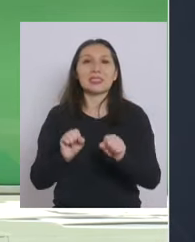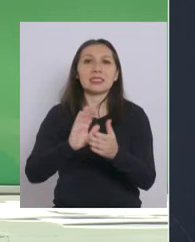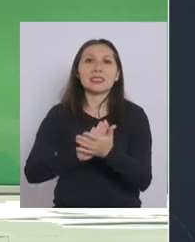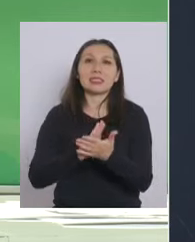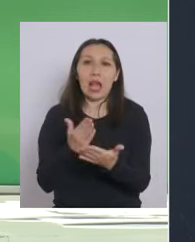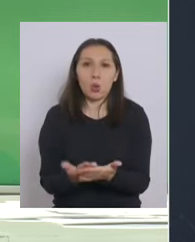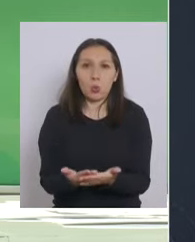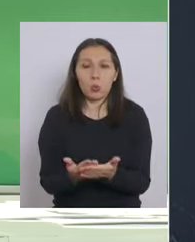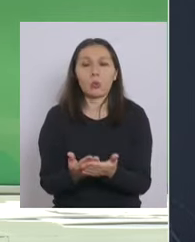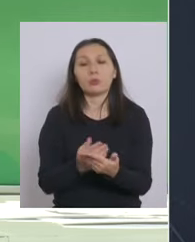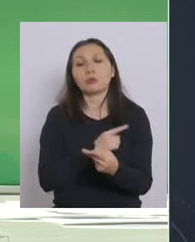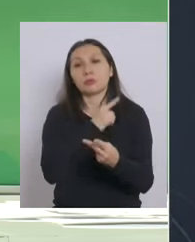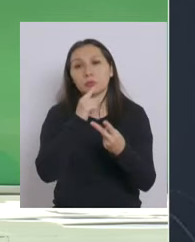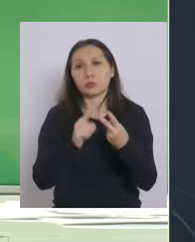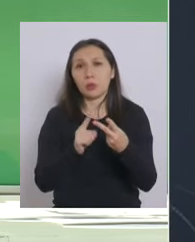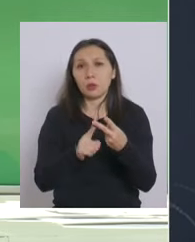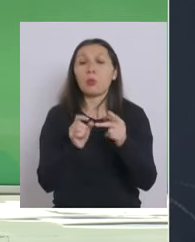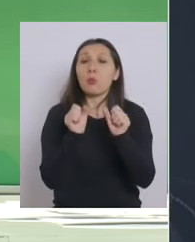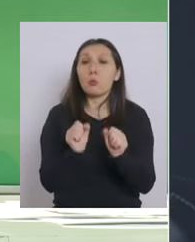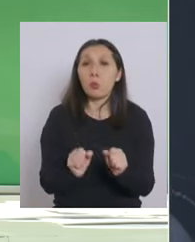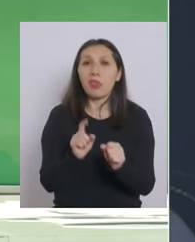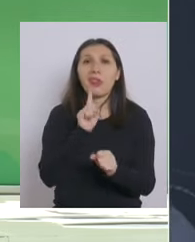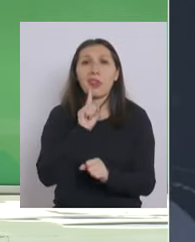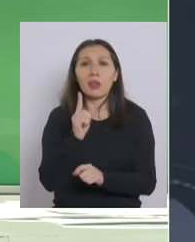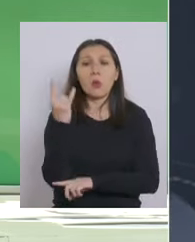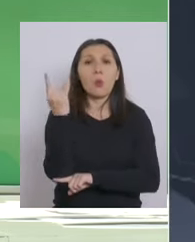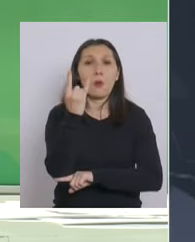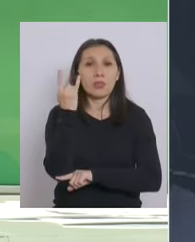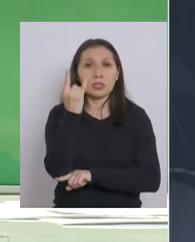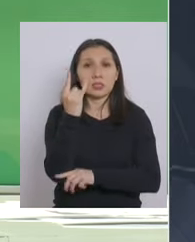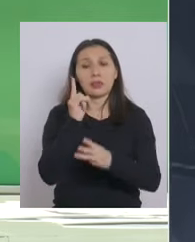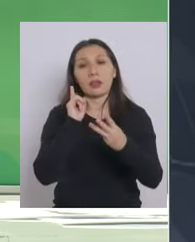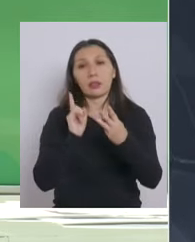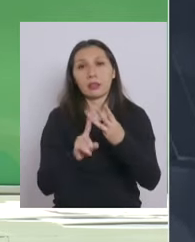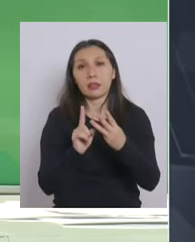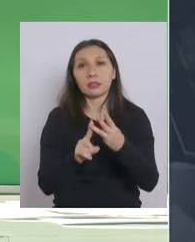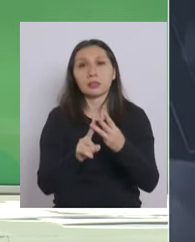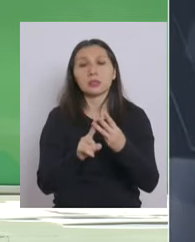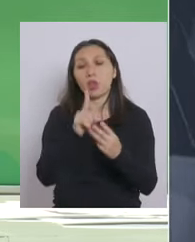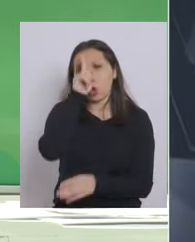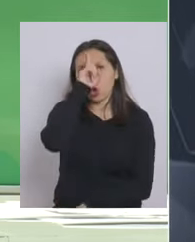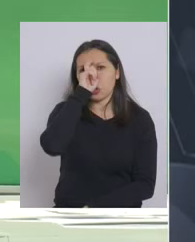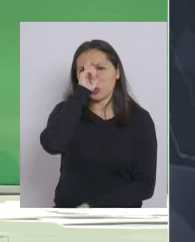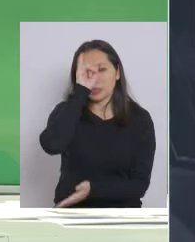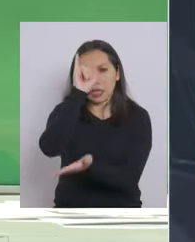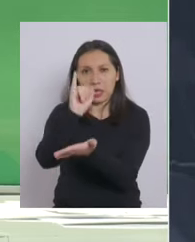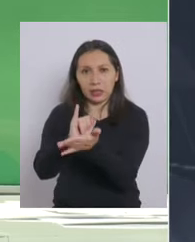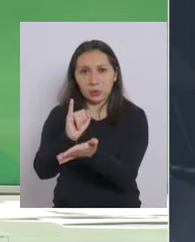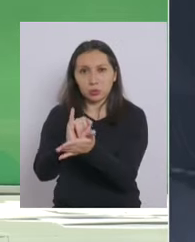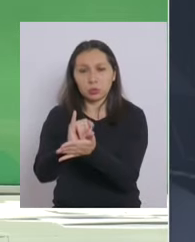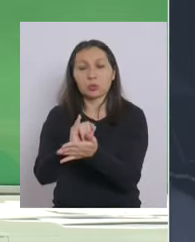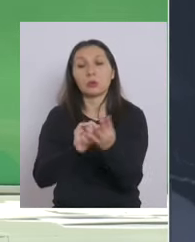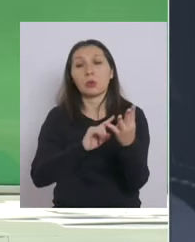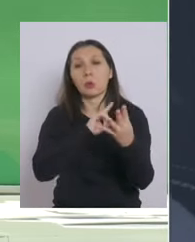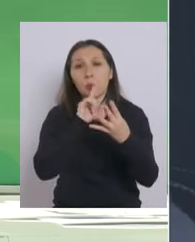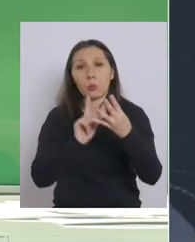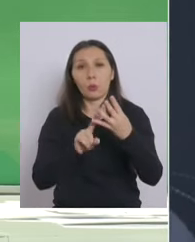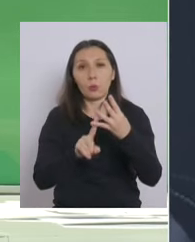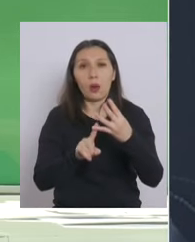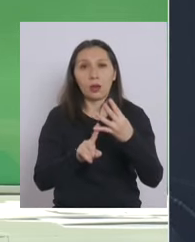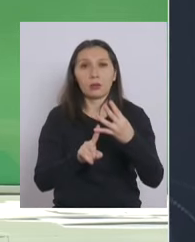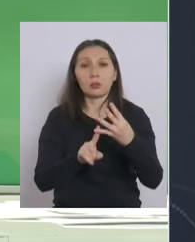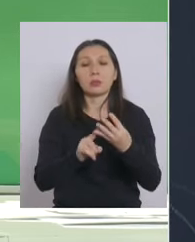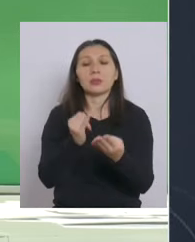salud en segundo lugar las universidades en tercer lugar los hospitales institucionales en cuarto lugar